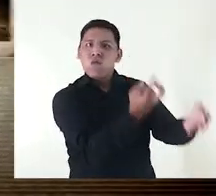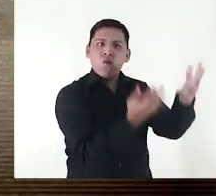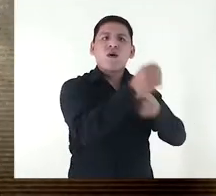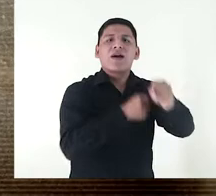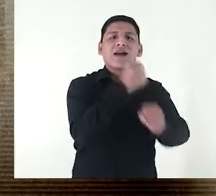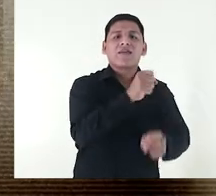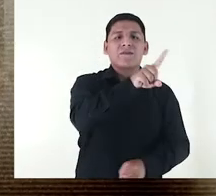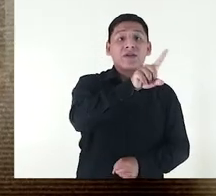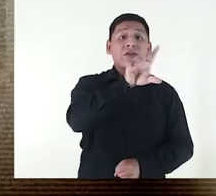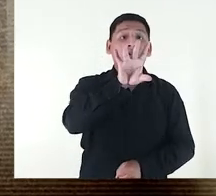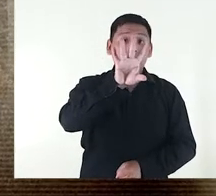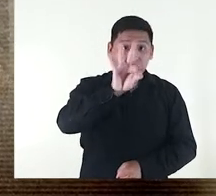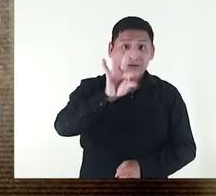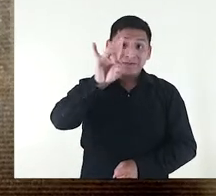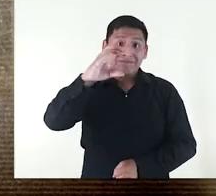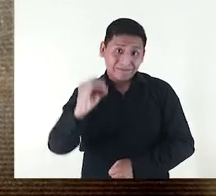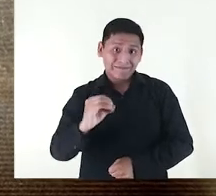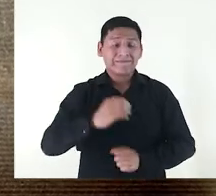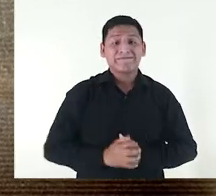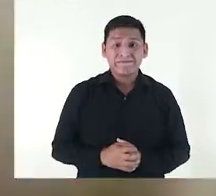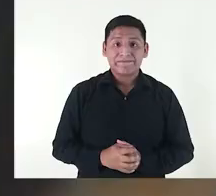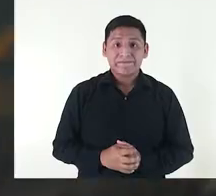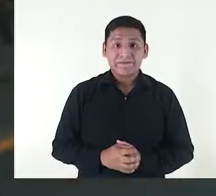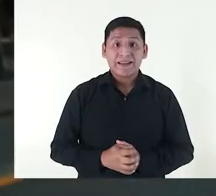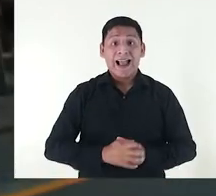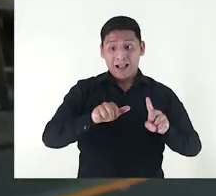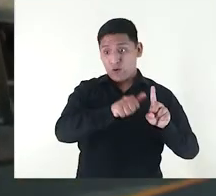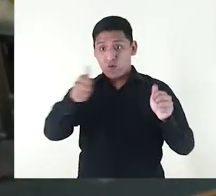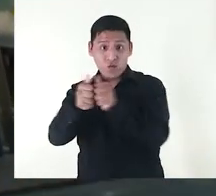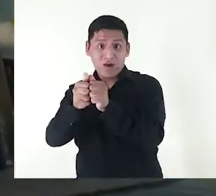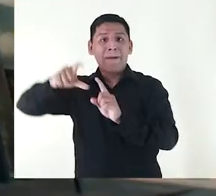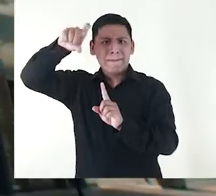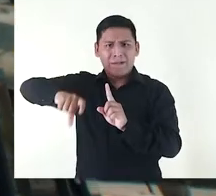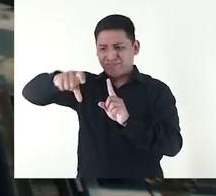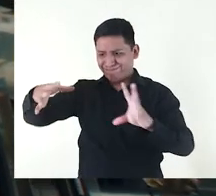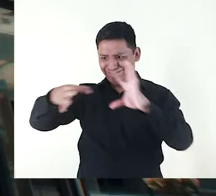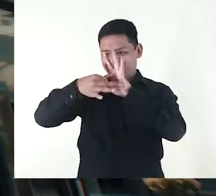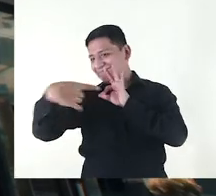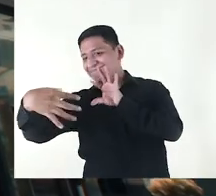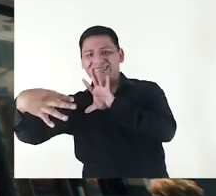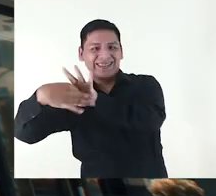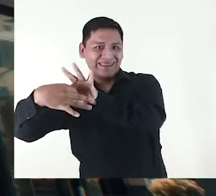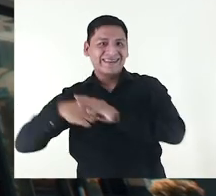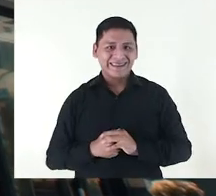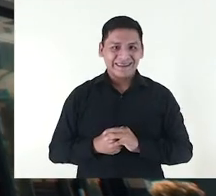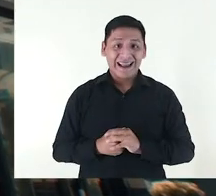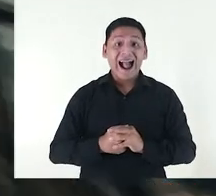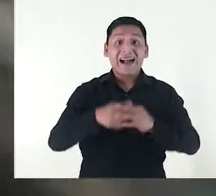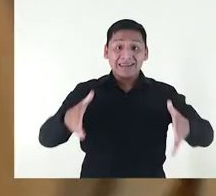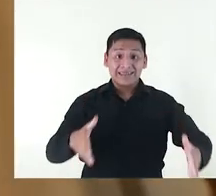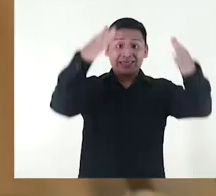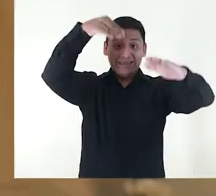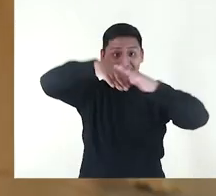pisos y que se incendió en los años 80 del siglo pasado. En su lugar existe una sede bancaria que amarra muy bien ambos